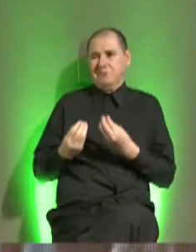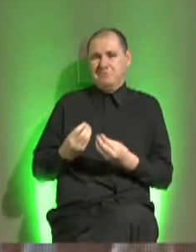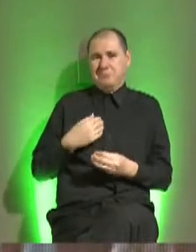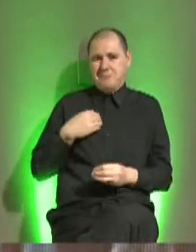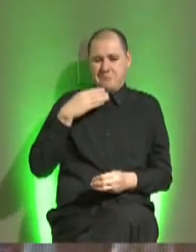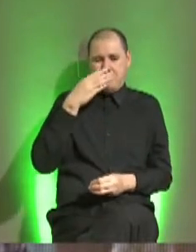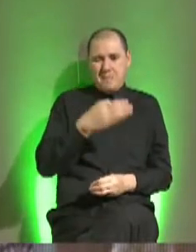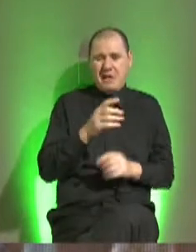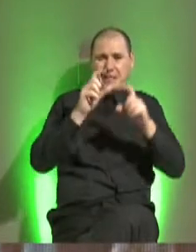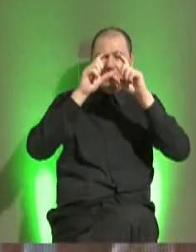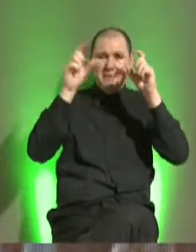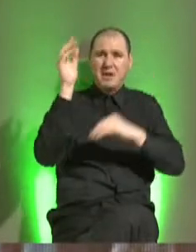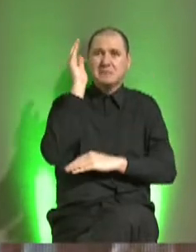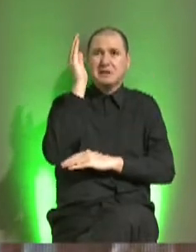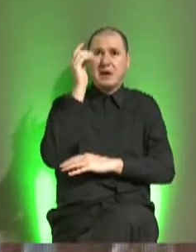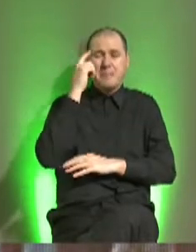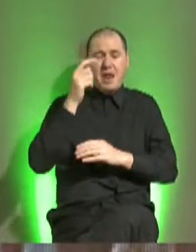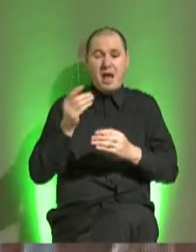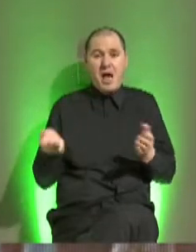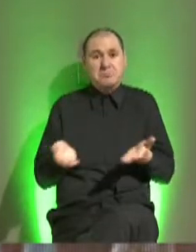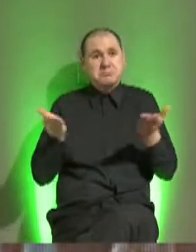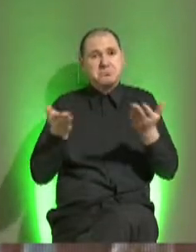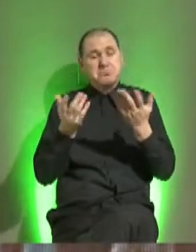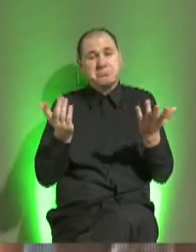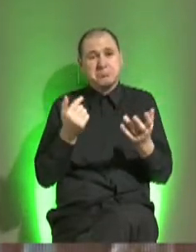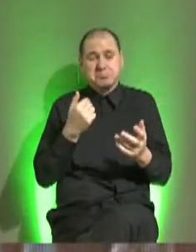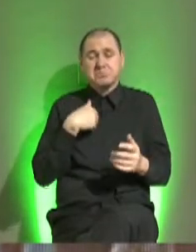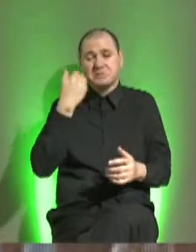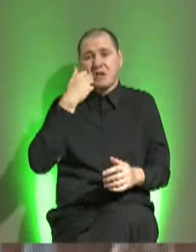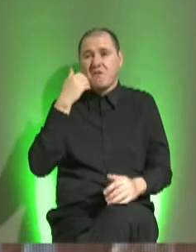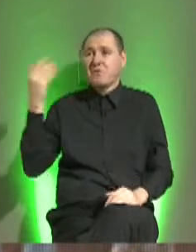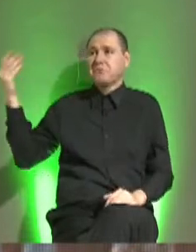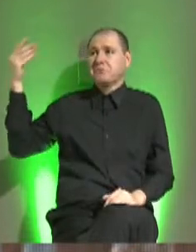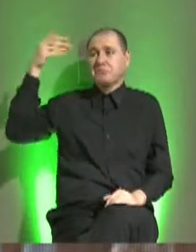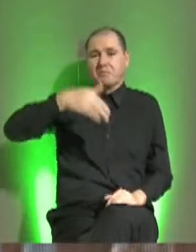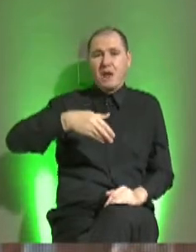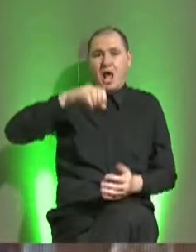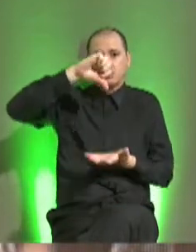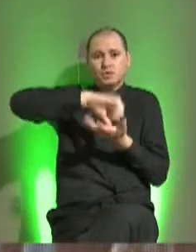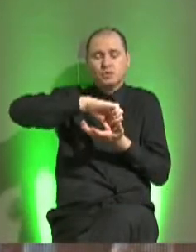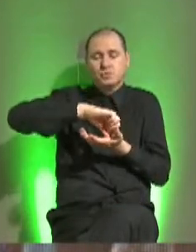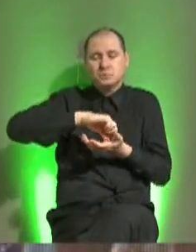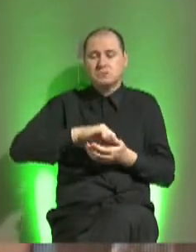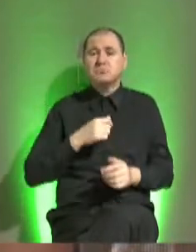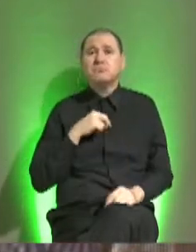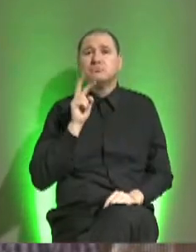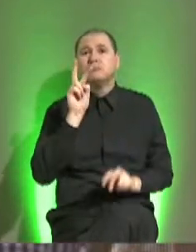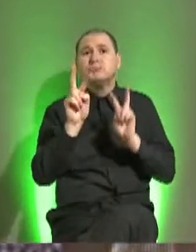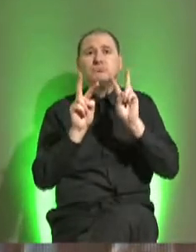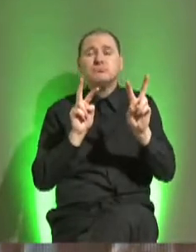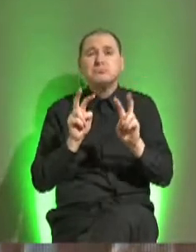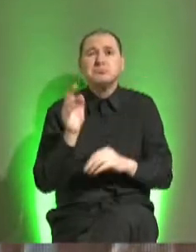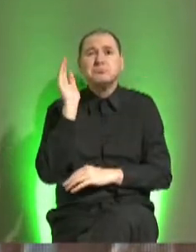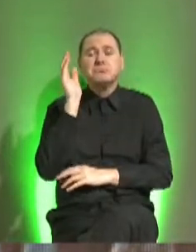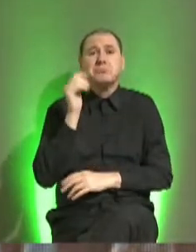no, no me quiero ir. Le dije, me regala mi cita, vengo a Asunción un sábado. Y empiezo a escuchar historias, me empiezan a hacer